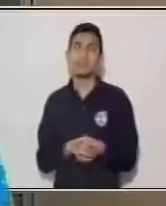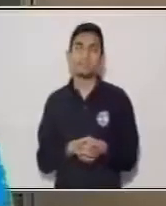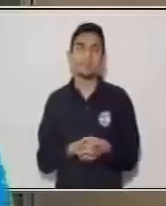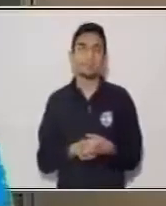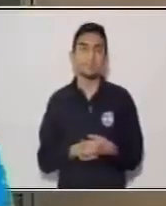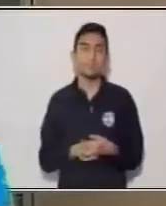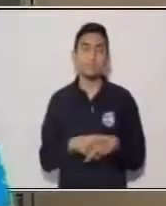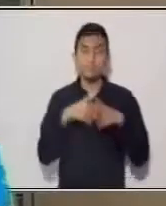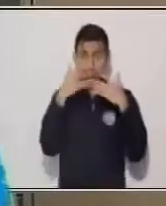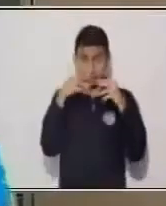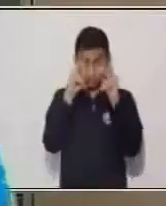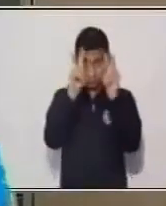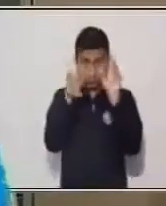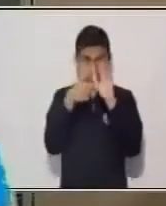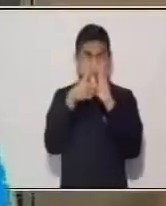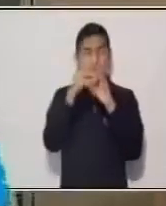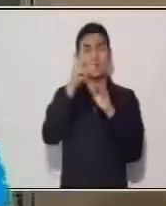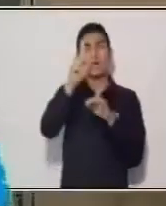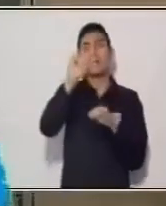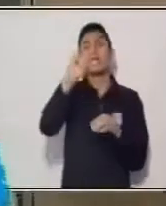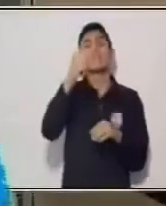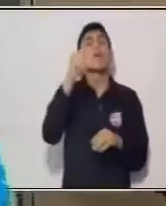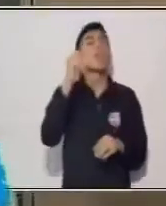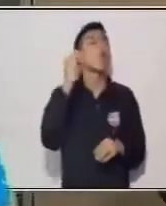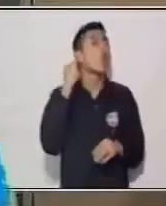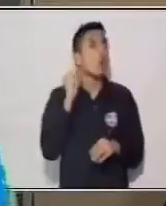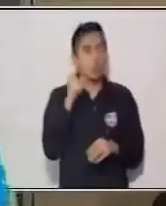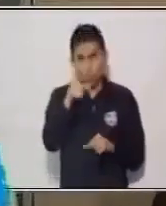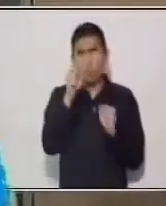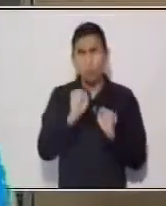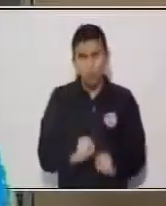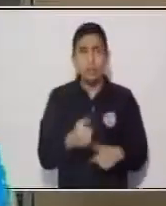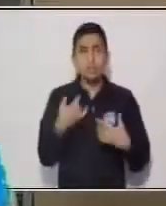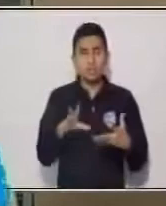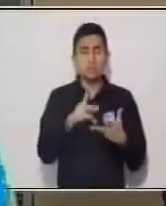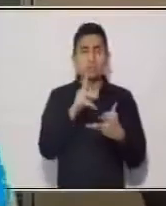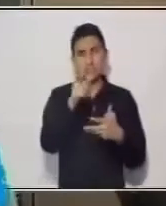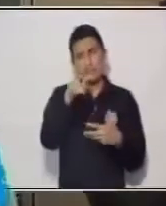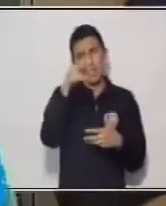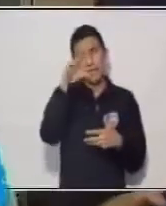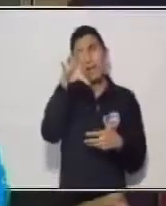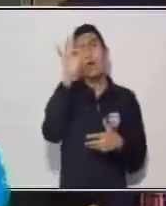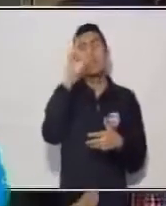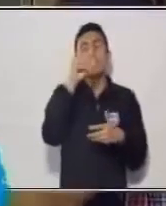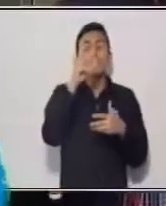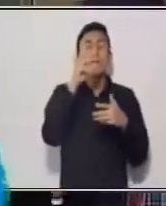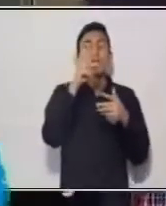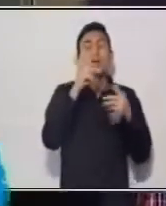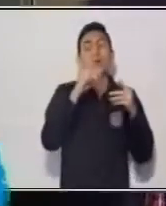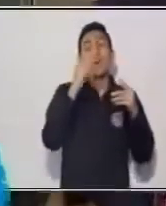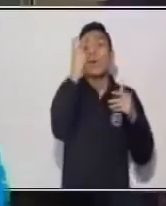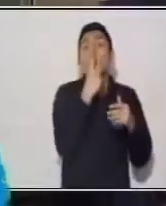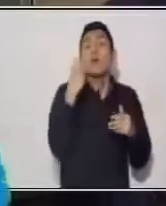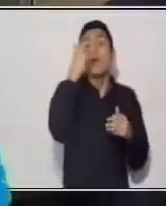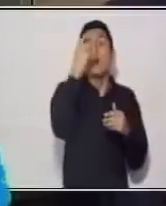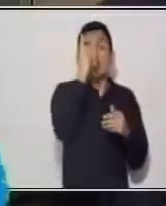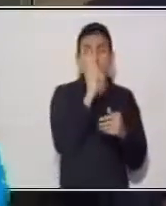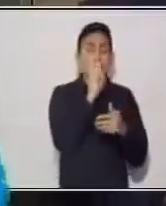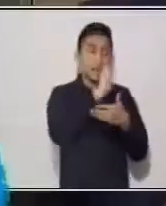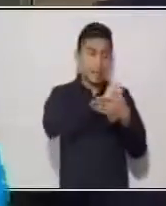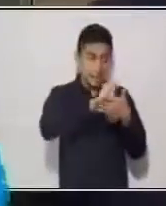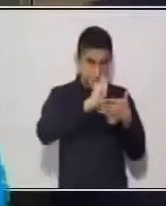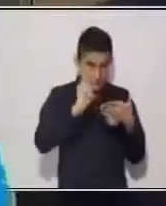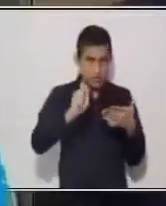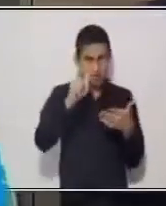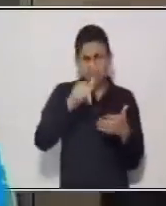Y el diálogo lo podemos encontrar oral o escrito. Por ejemplo, en este momento yo estoy a, podríamos decir,